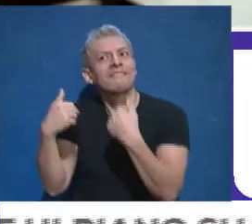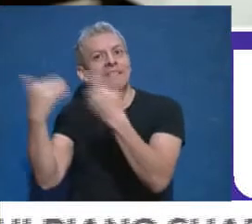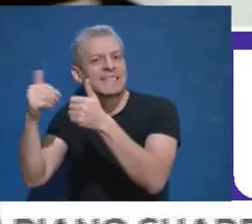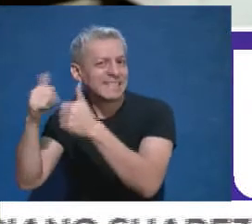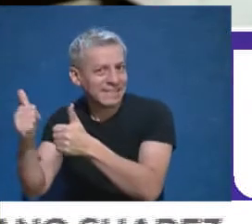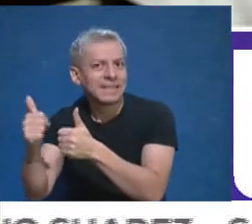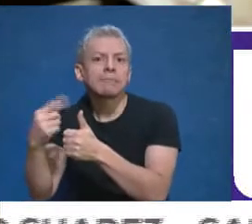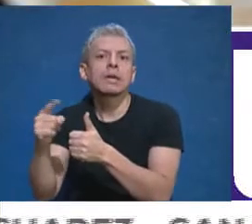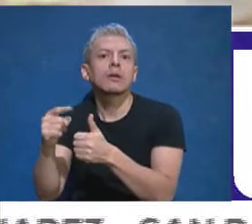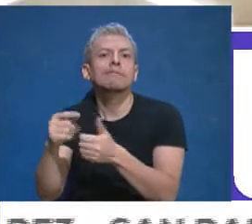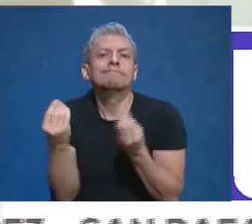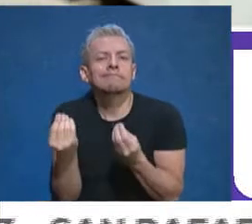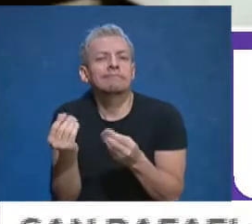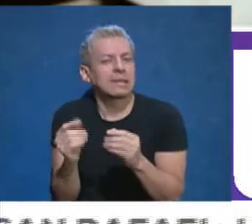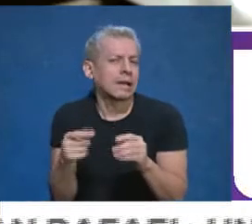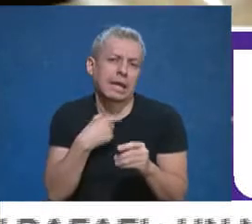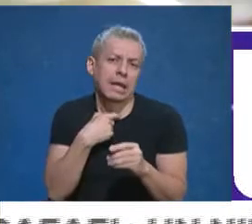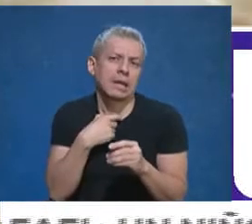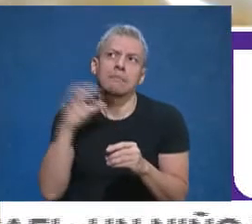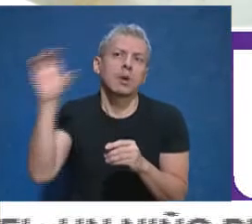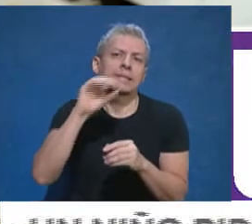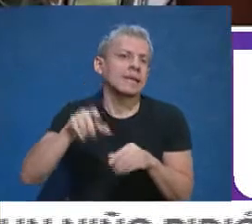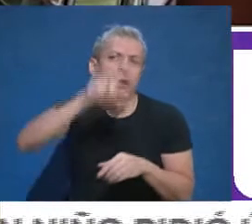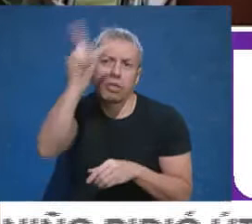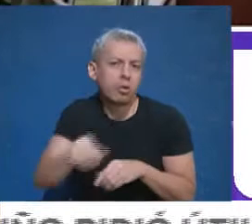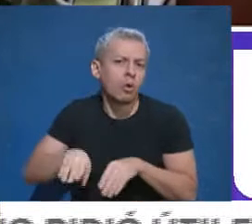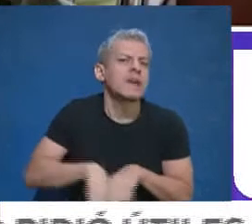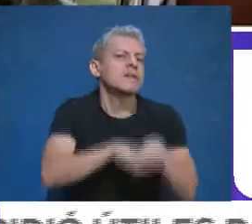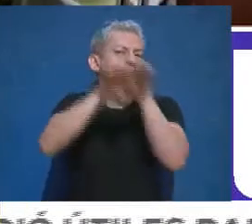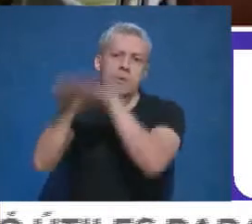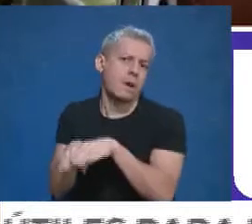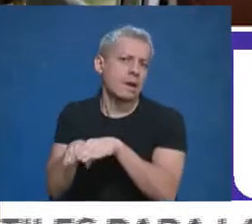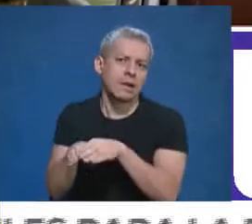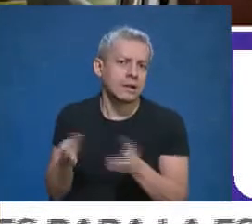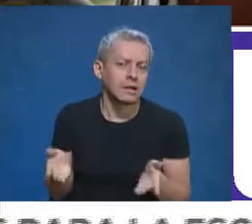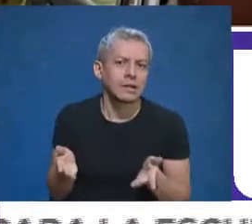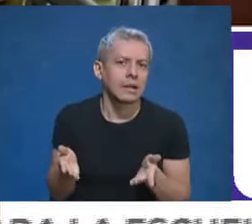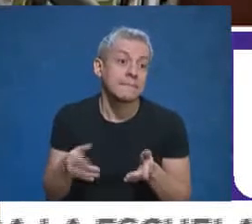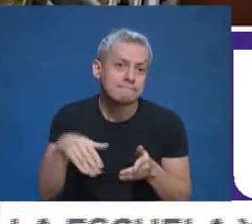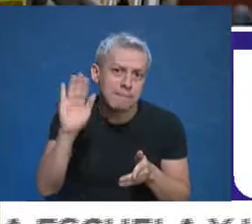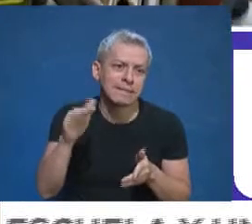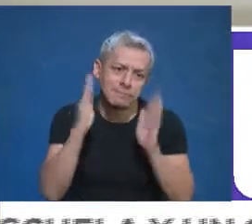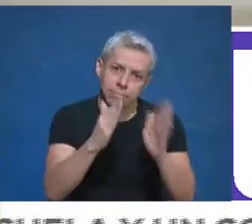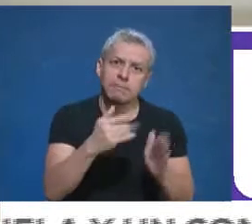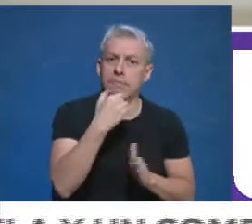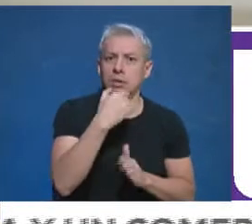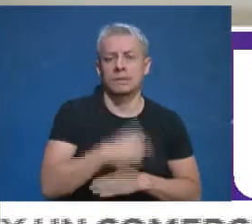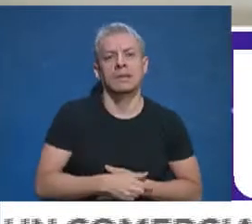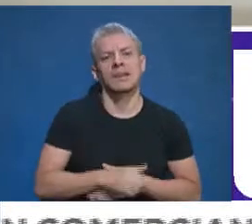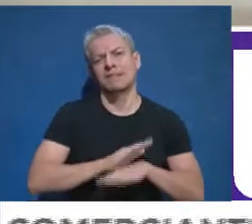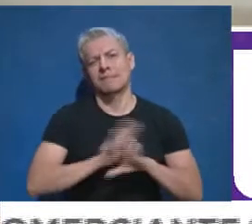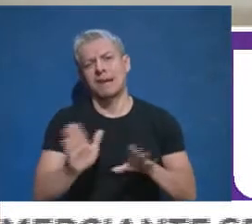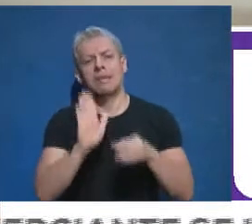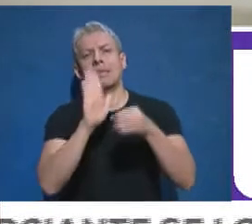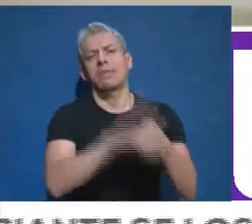planteando es un trato igualitario y federal para todas las provincias y específicamente para Mendoza. Que no nos excluyan de un